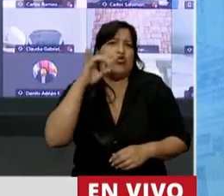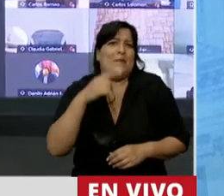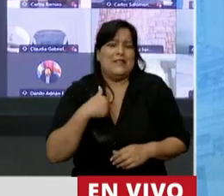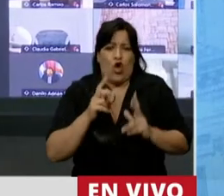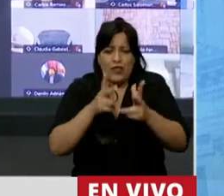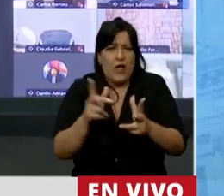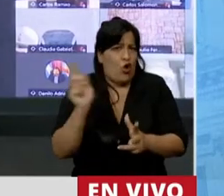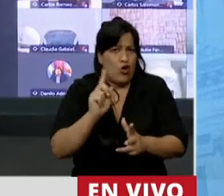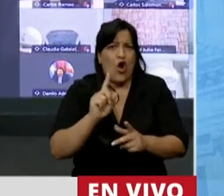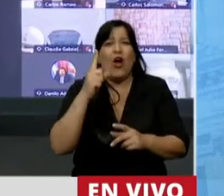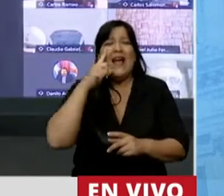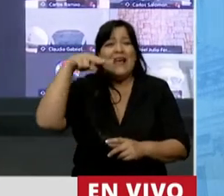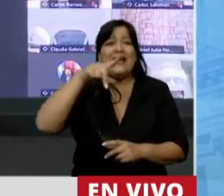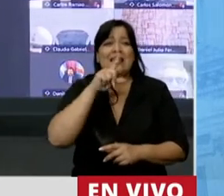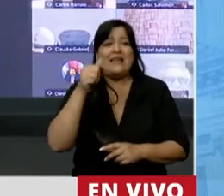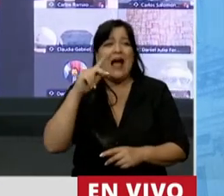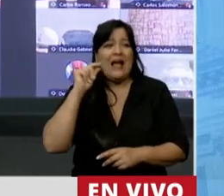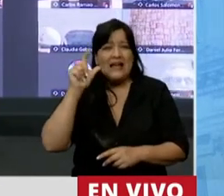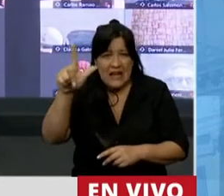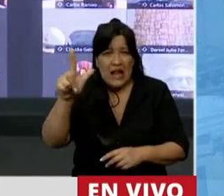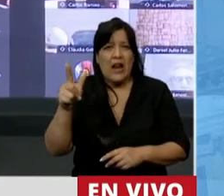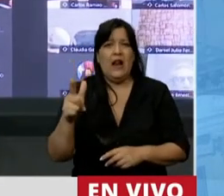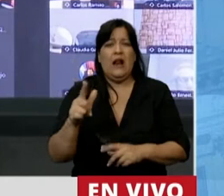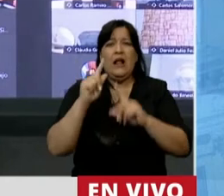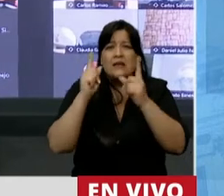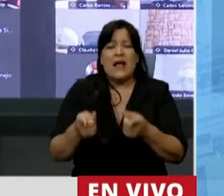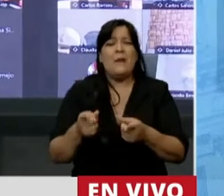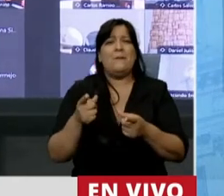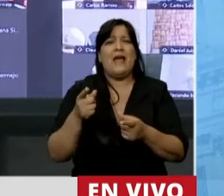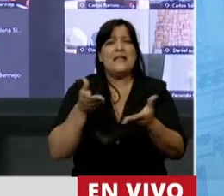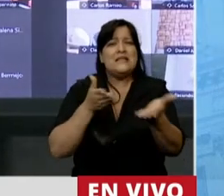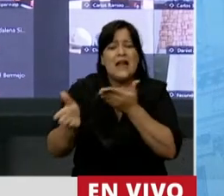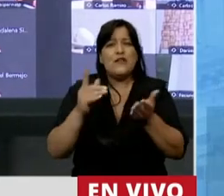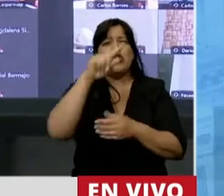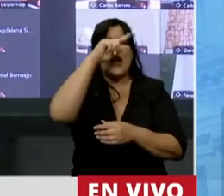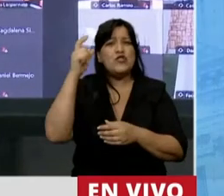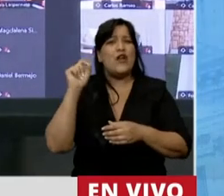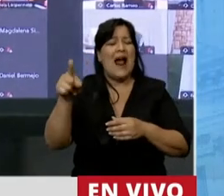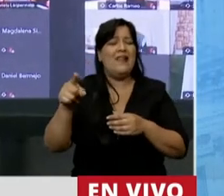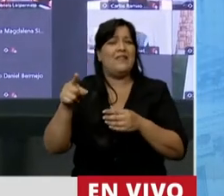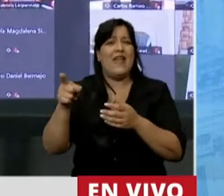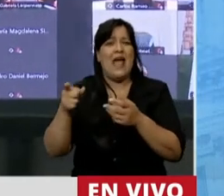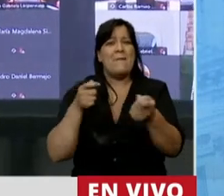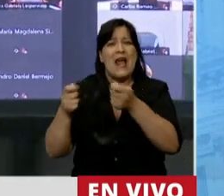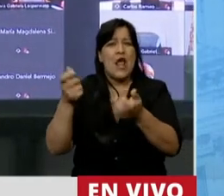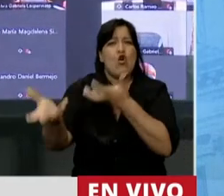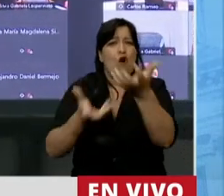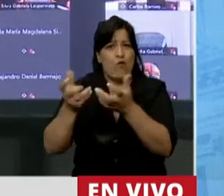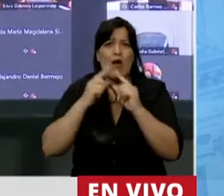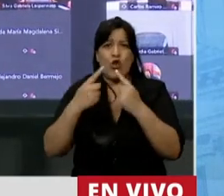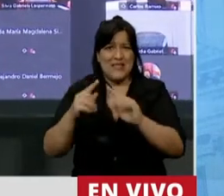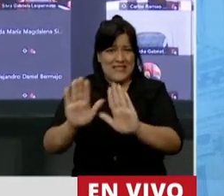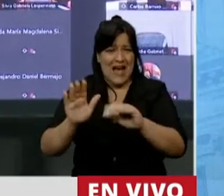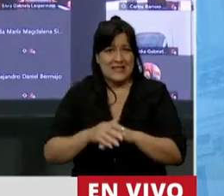esto lo dice el Intanguil, esto lo dicen los datos del Servicio Nacional del Manejo de Fuego. Ahora bien, si